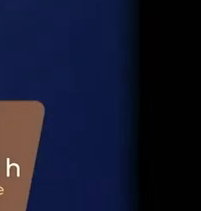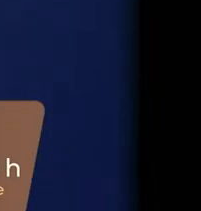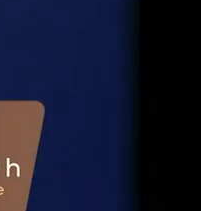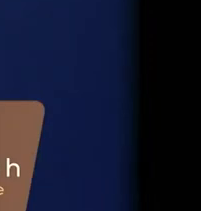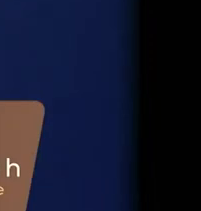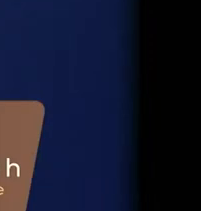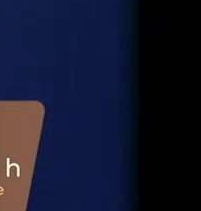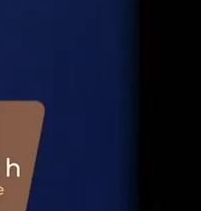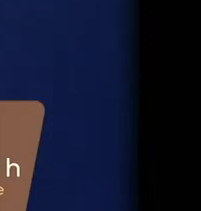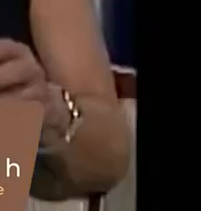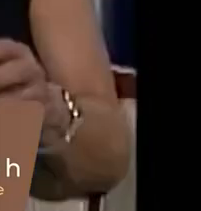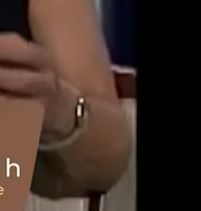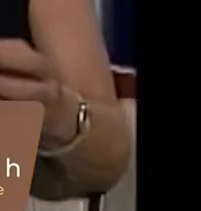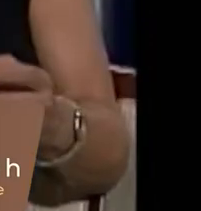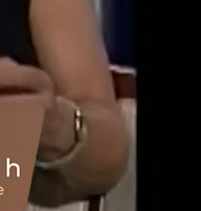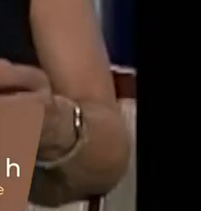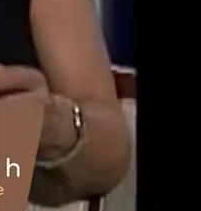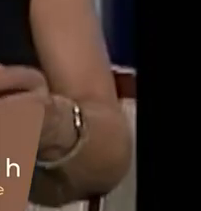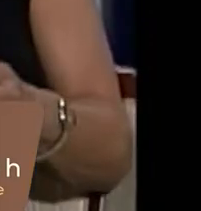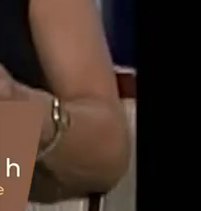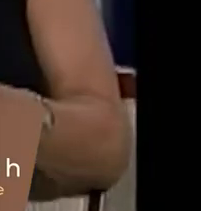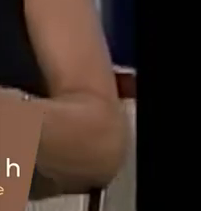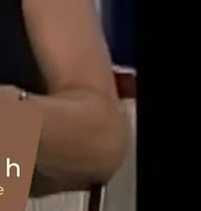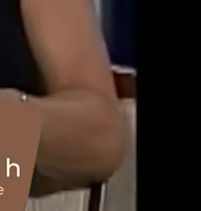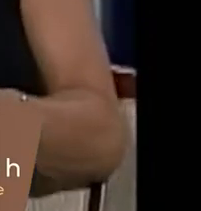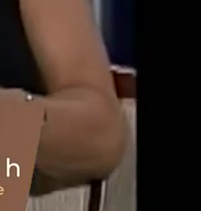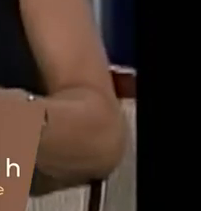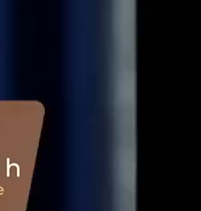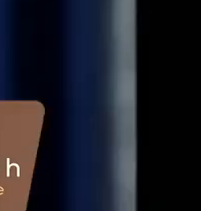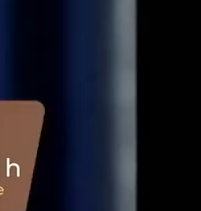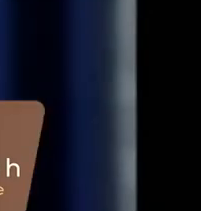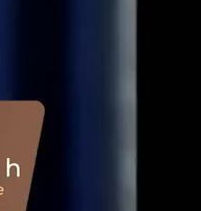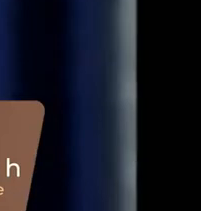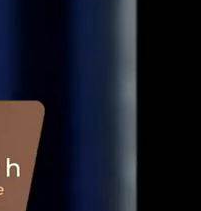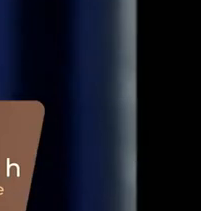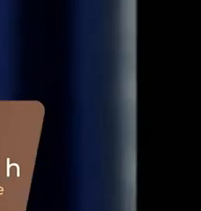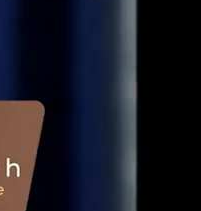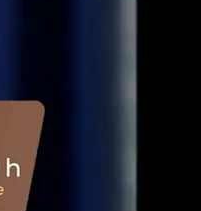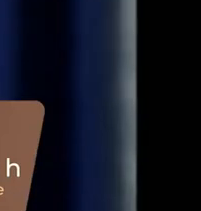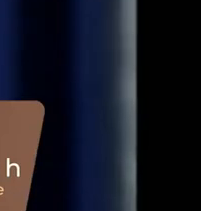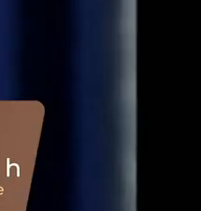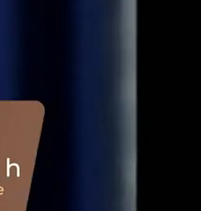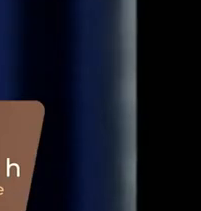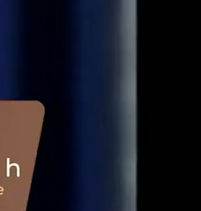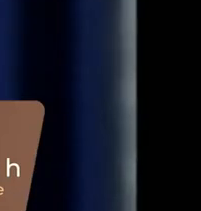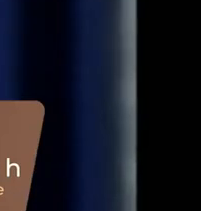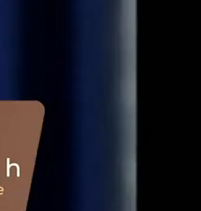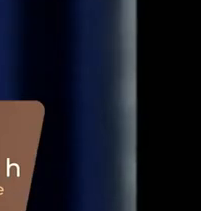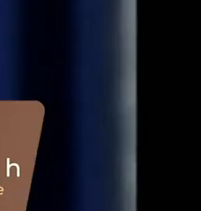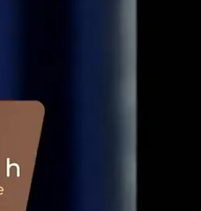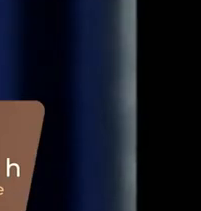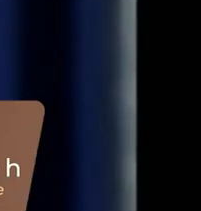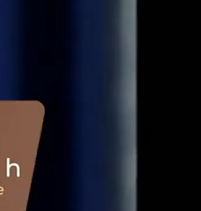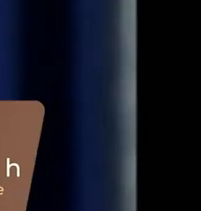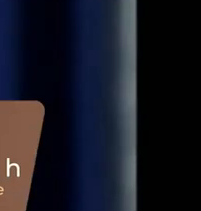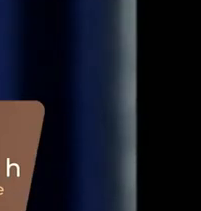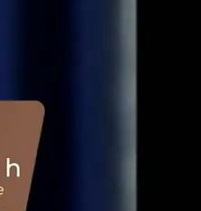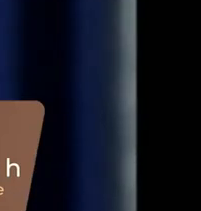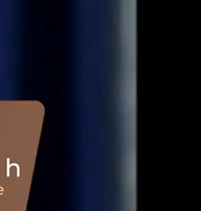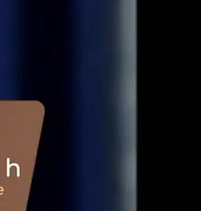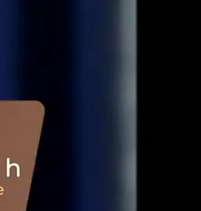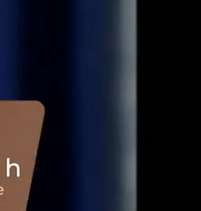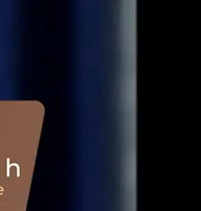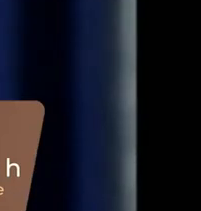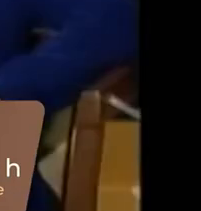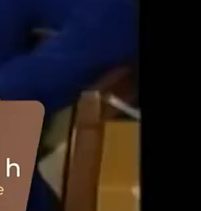esta pregunta. ¿Estás conociendo la fama como nunca antes la habías conocido por esta telenovela? Pues sí. Sí,